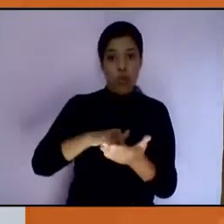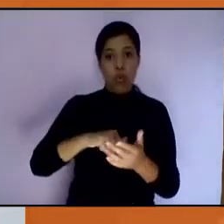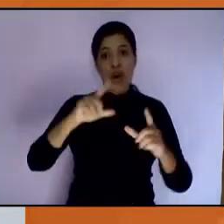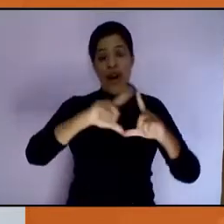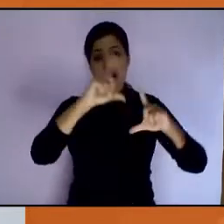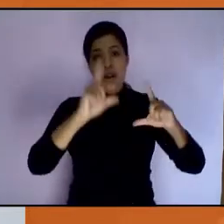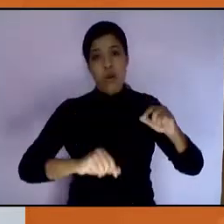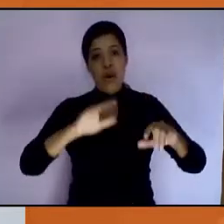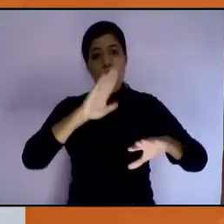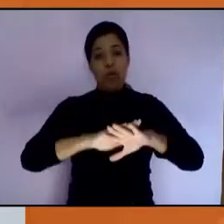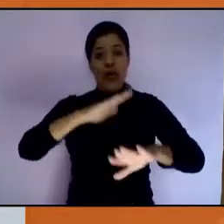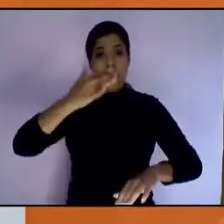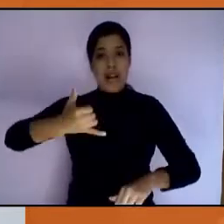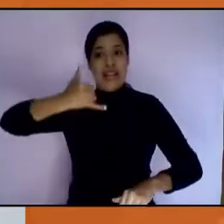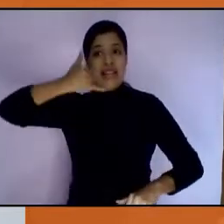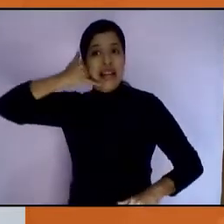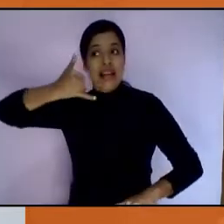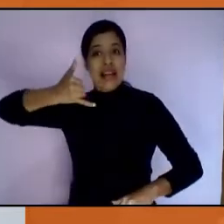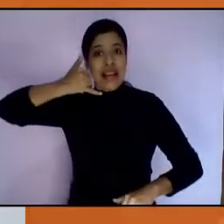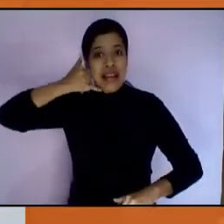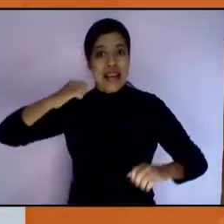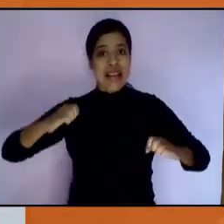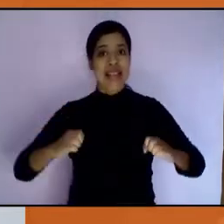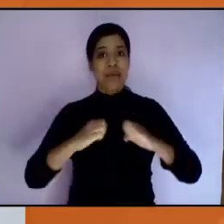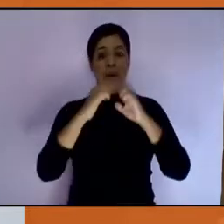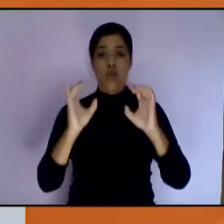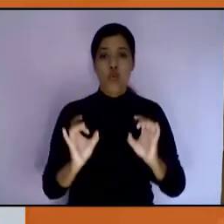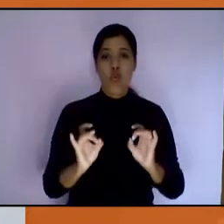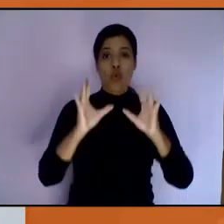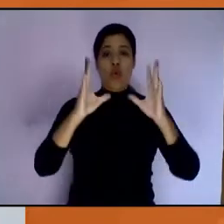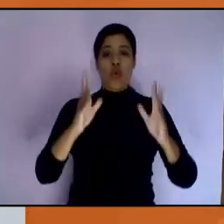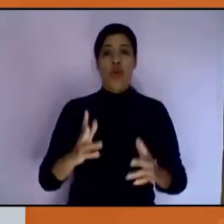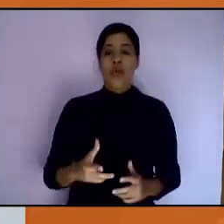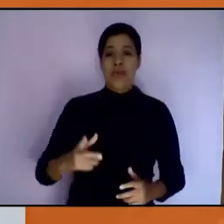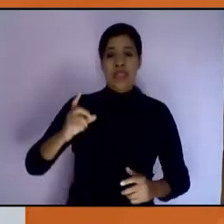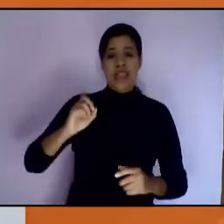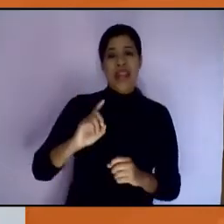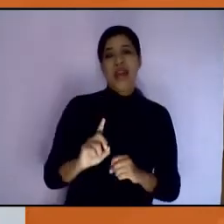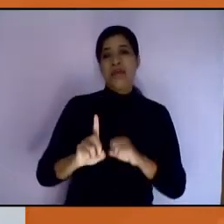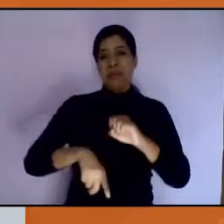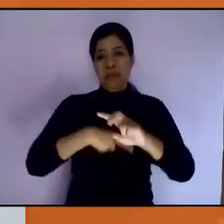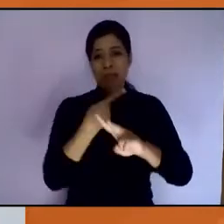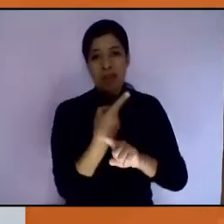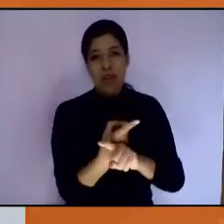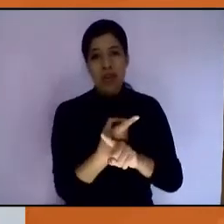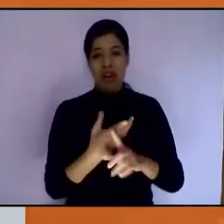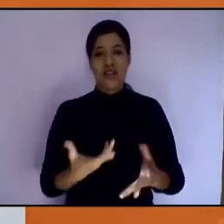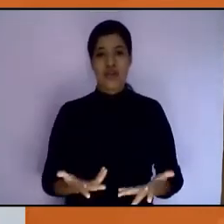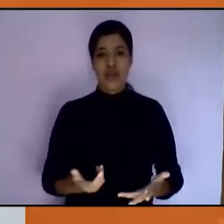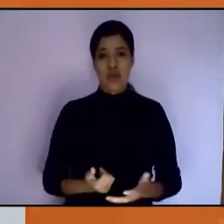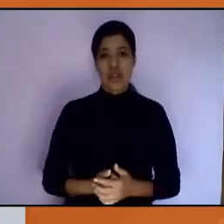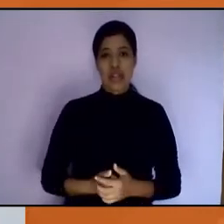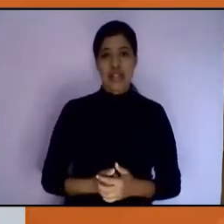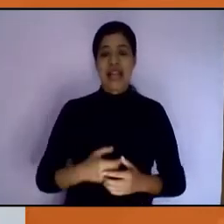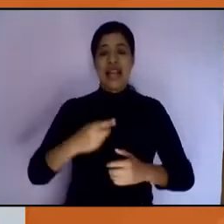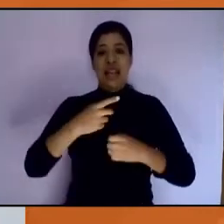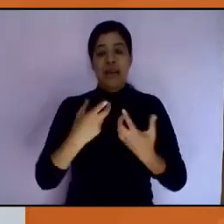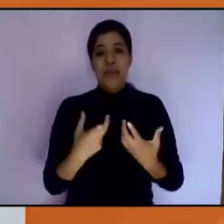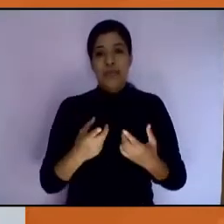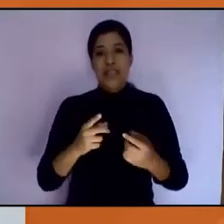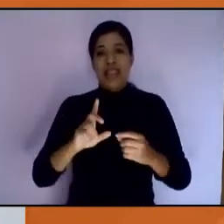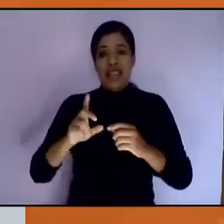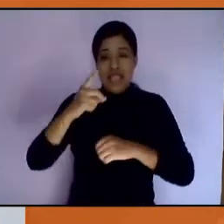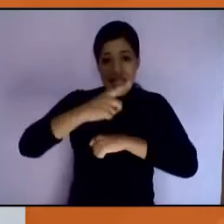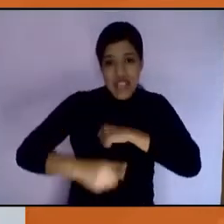con más llamada de emergencias relacionadas con incidentes de abuso sexual. El tercer lugar en presuntos delitos de violencia